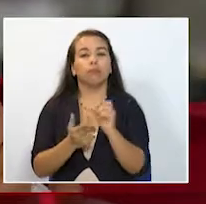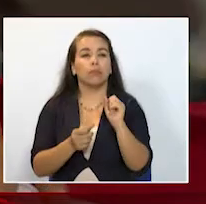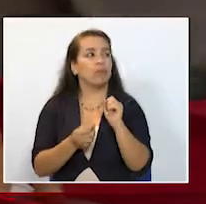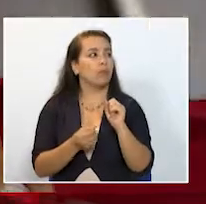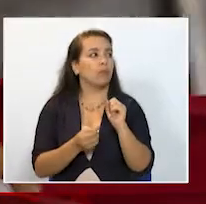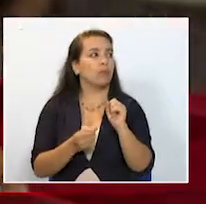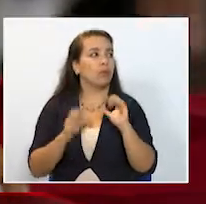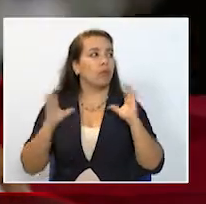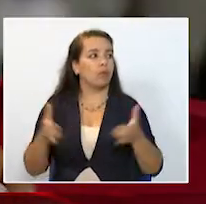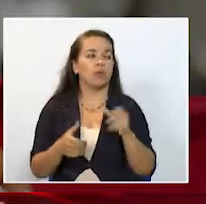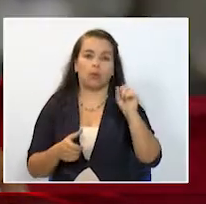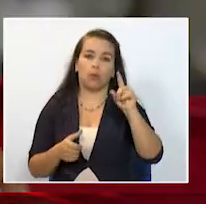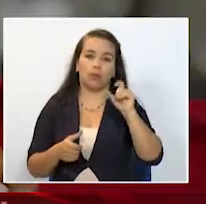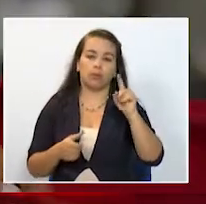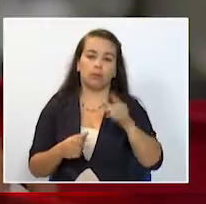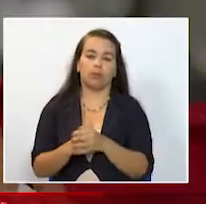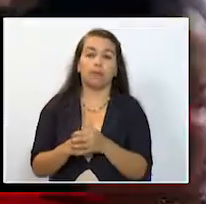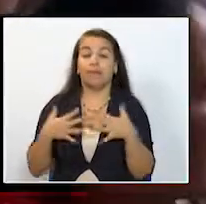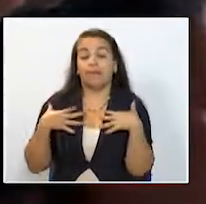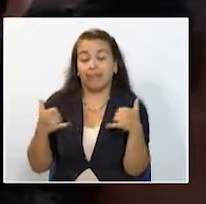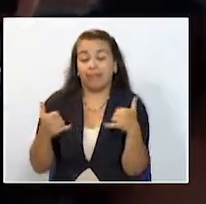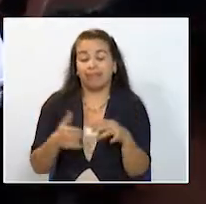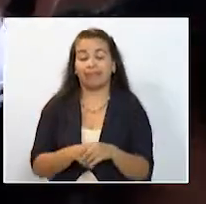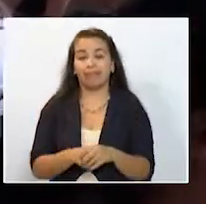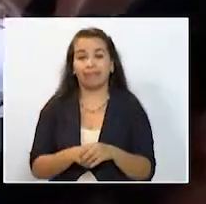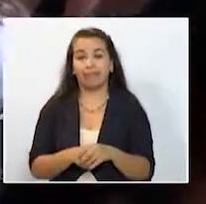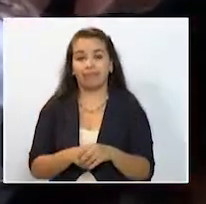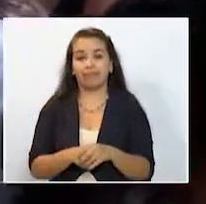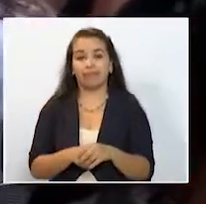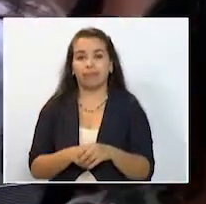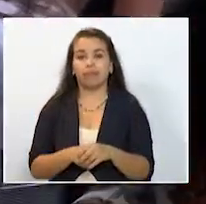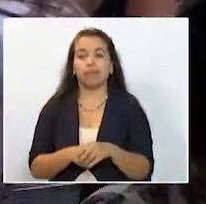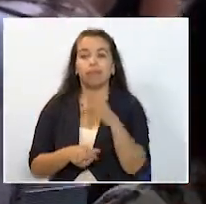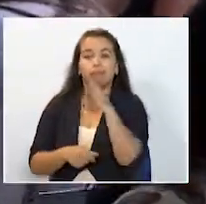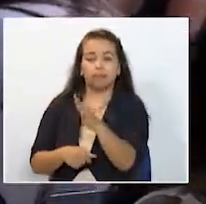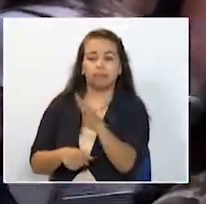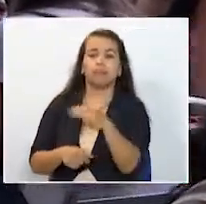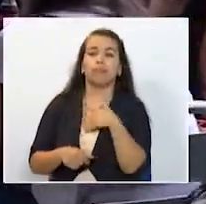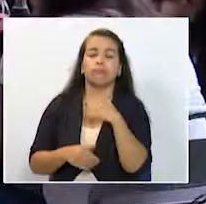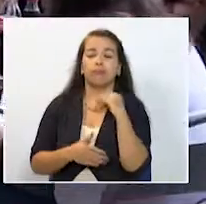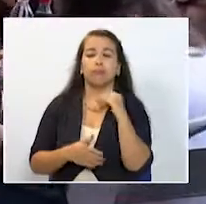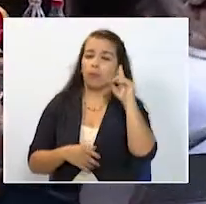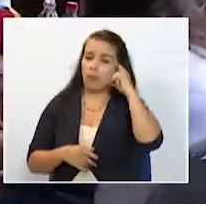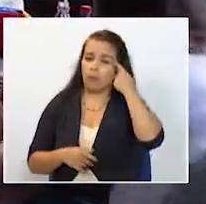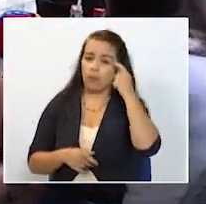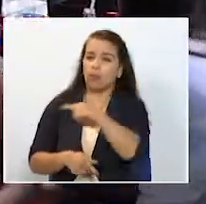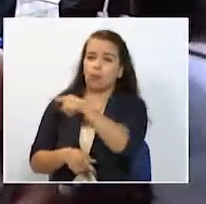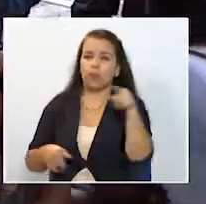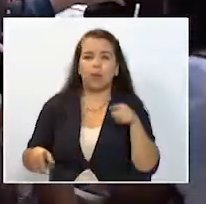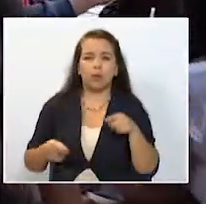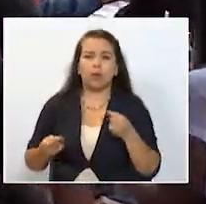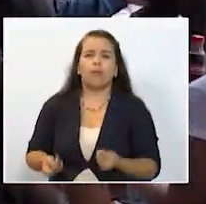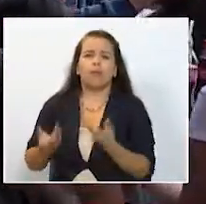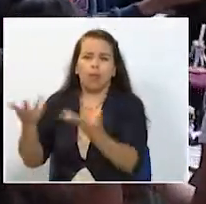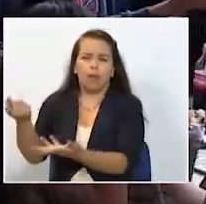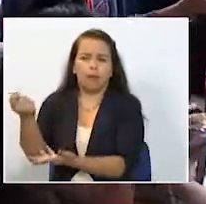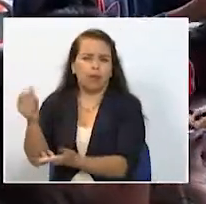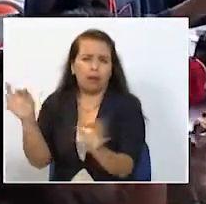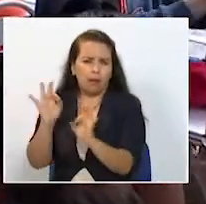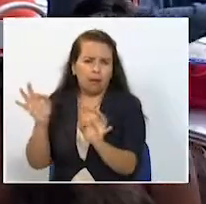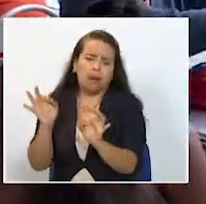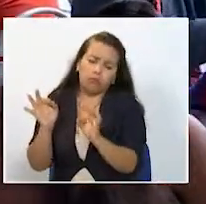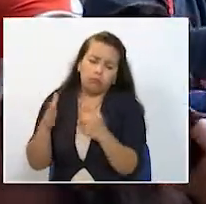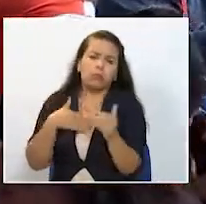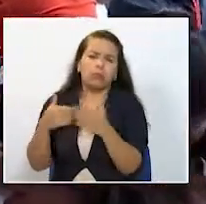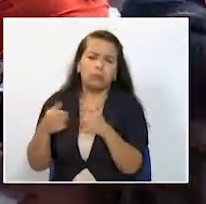en el colegio anglohispano y muy feliz de estar acá a pesar de que afirman que el gobierno departamental no les ha brindado aportes económicos indican